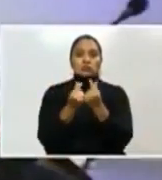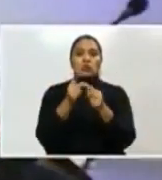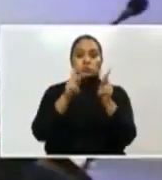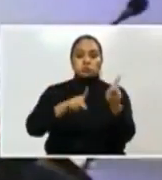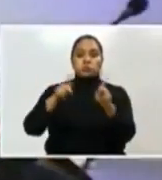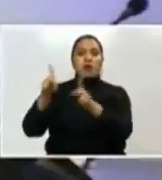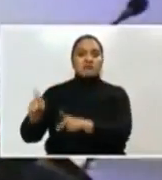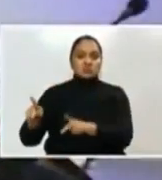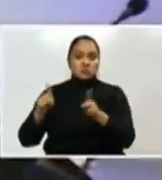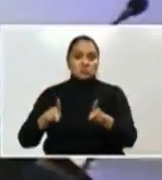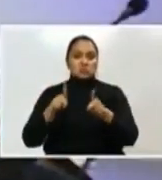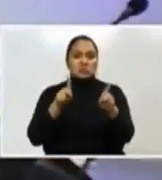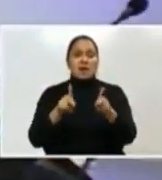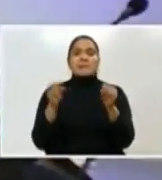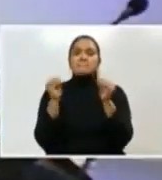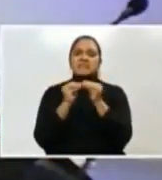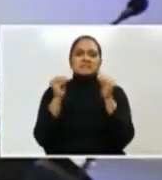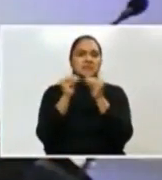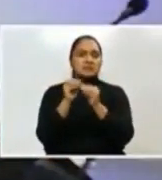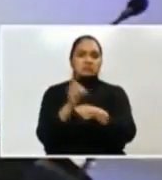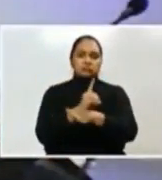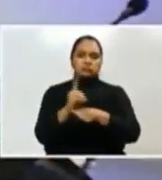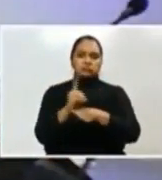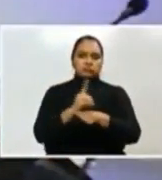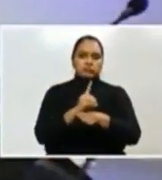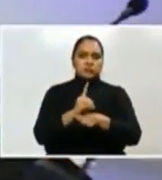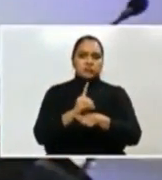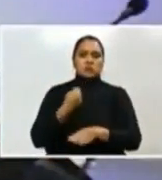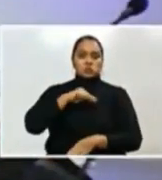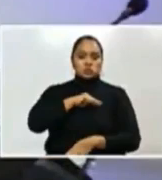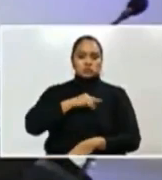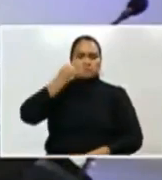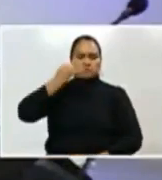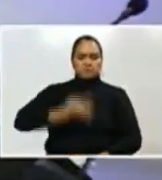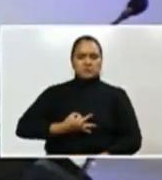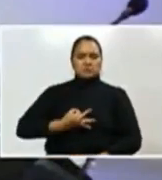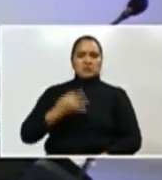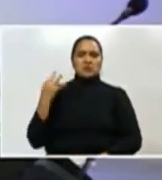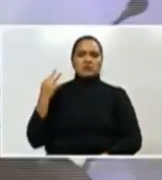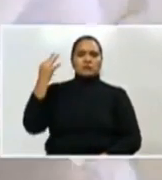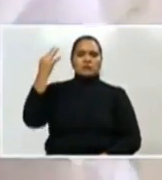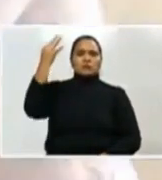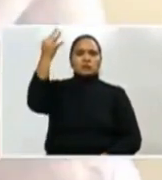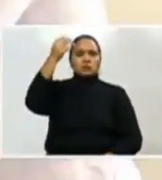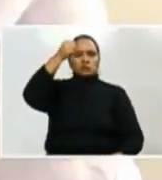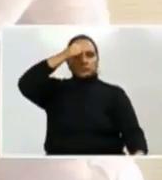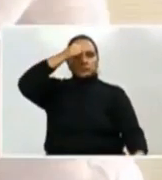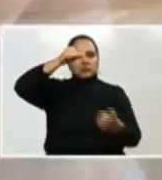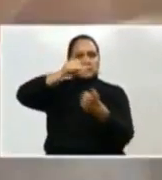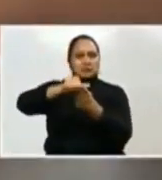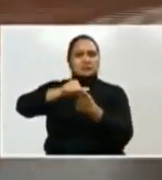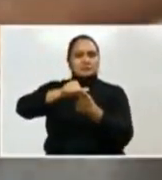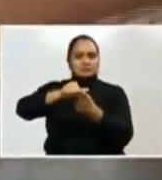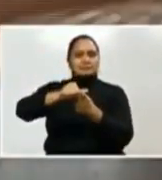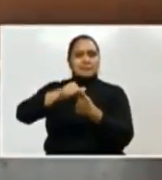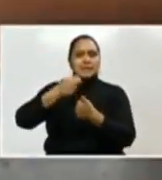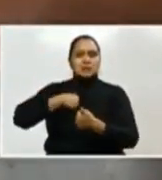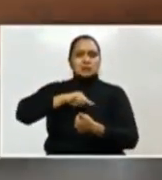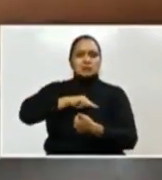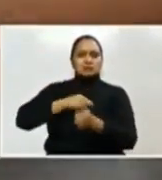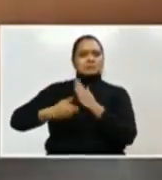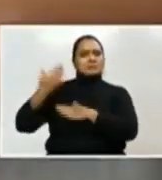Y si nos mantenemos firmes, generaciones futuras nos van a recordar como la generación